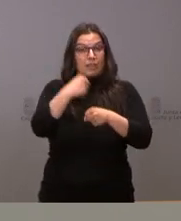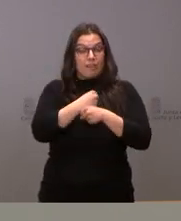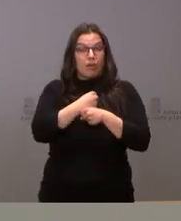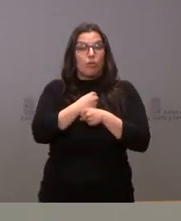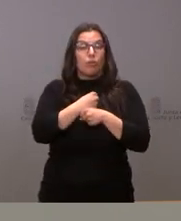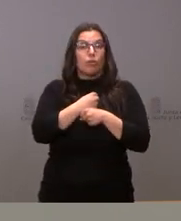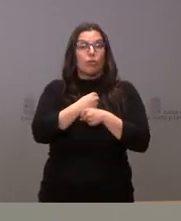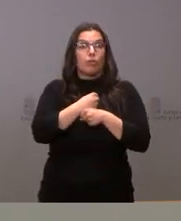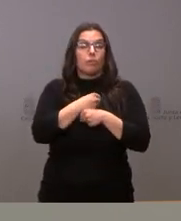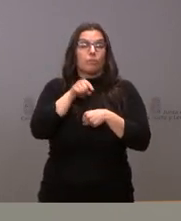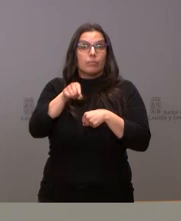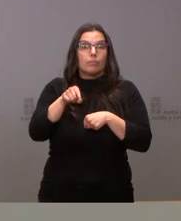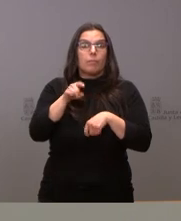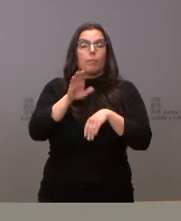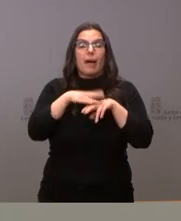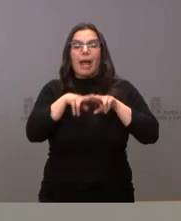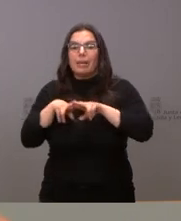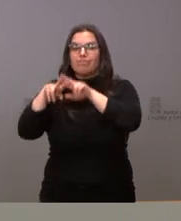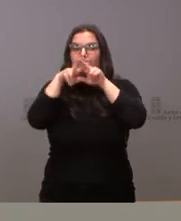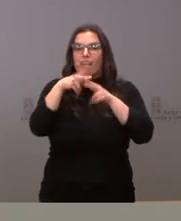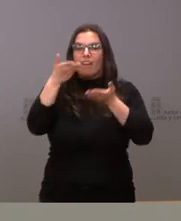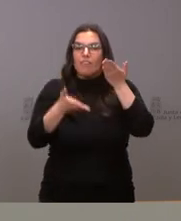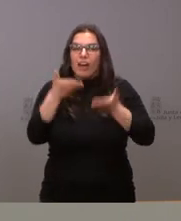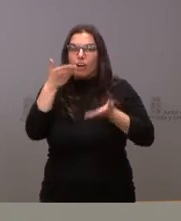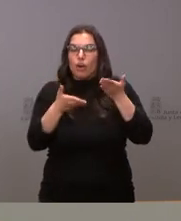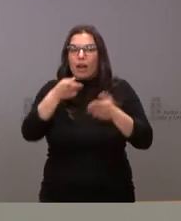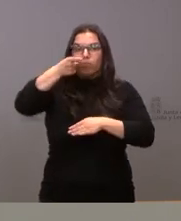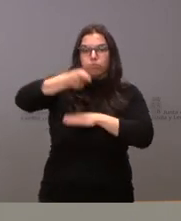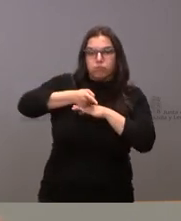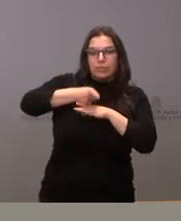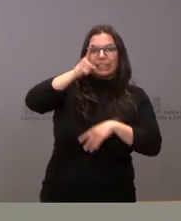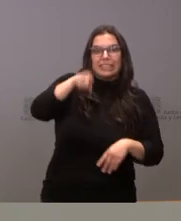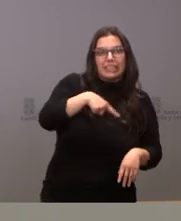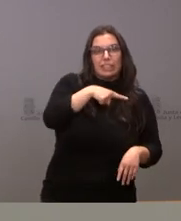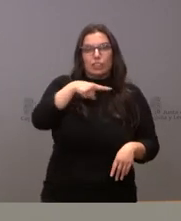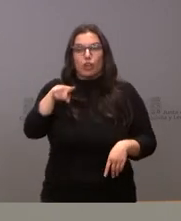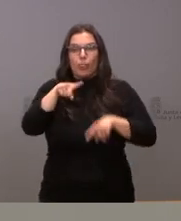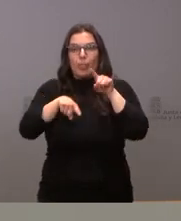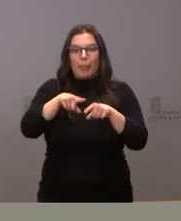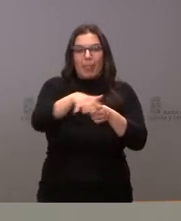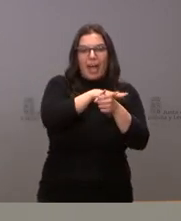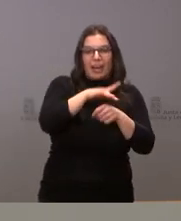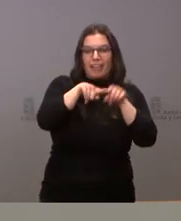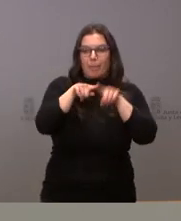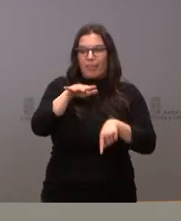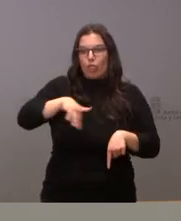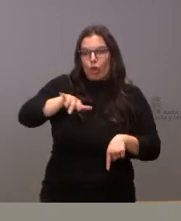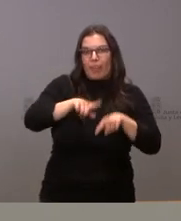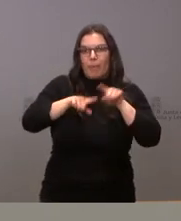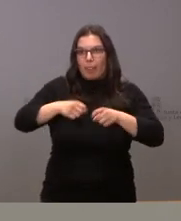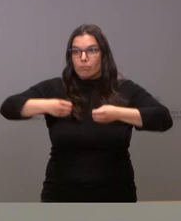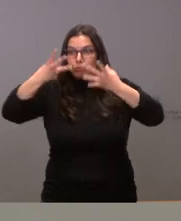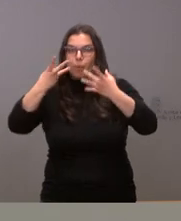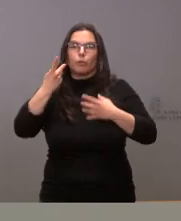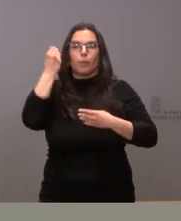pues a la hora de examinar las circunstancias concretas de eliminación y en qué zonas y en qué áreas y en qué centros habrá que tener en cuenta estas